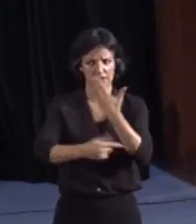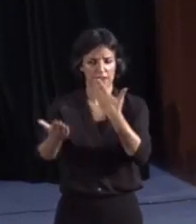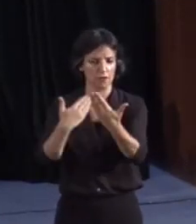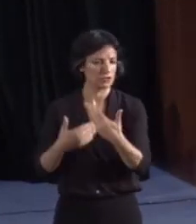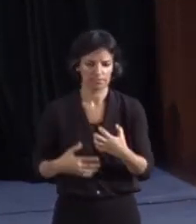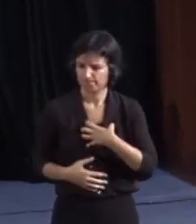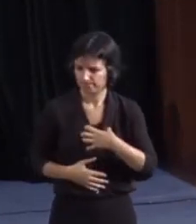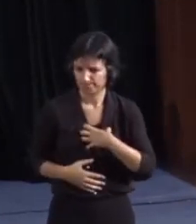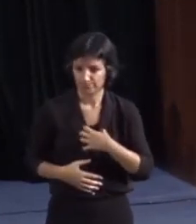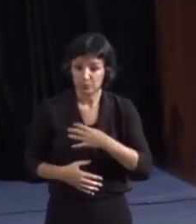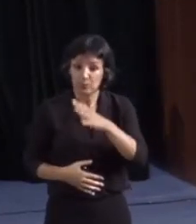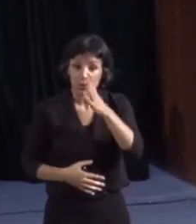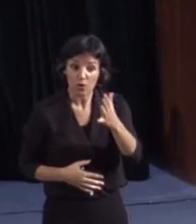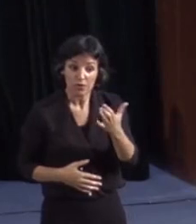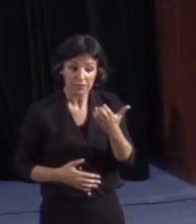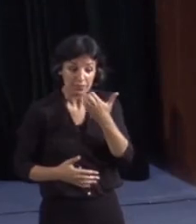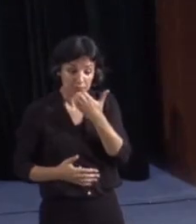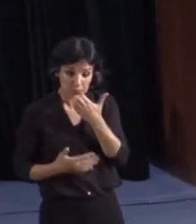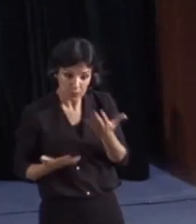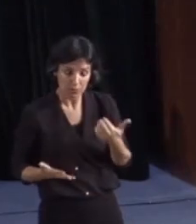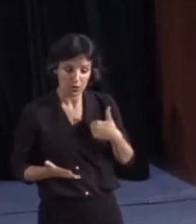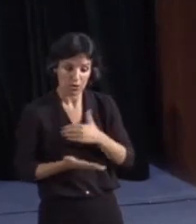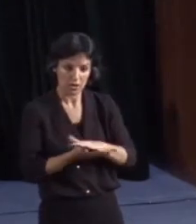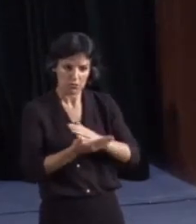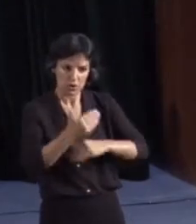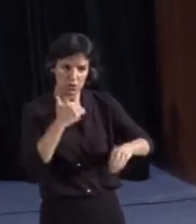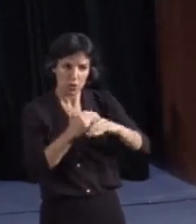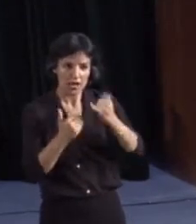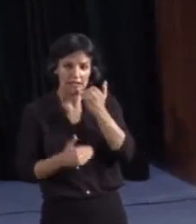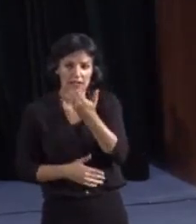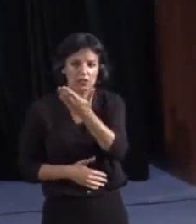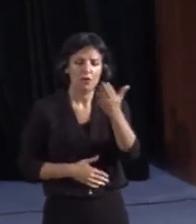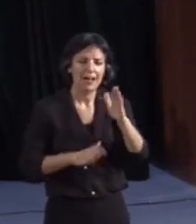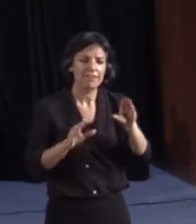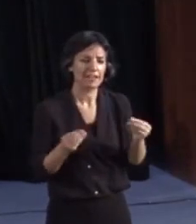que la comunidad sorda perdiera parte de su identidad y de su diversidad.